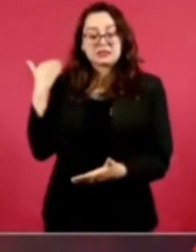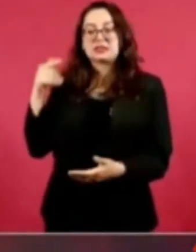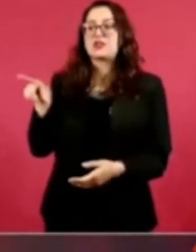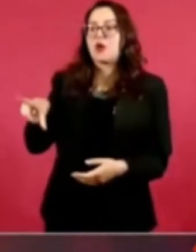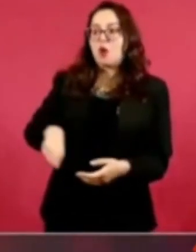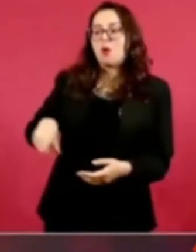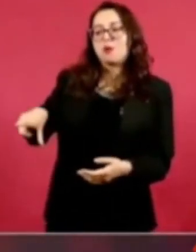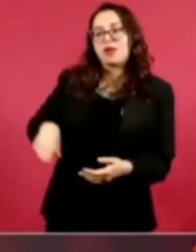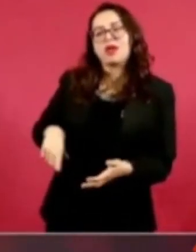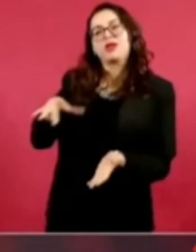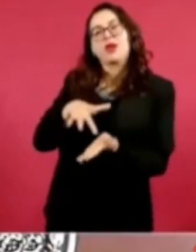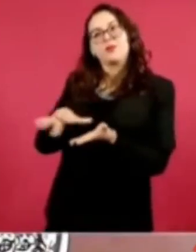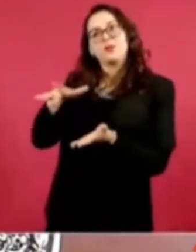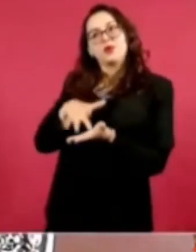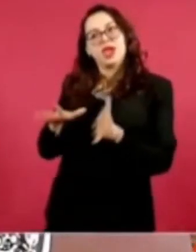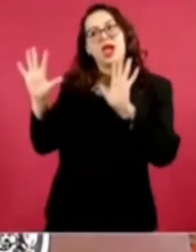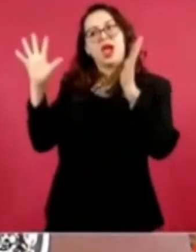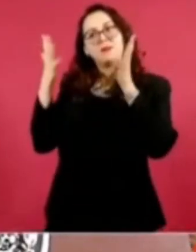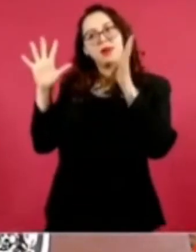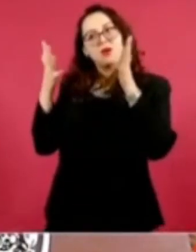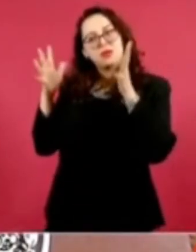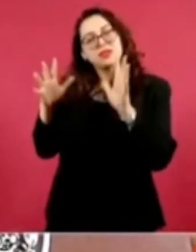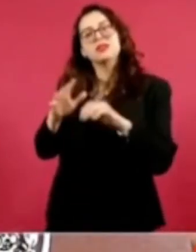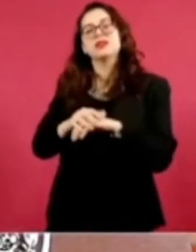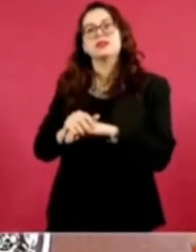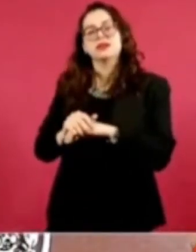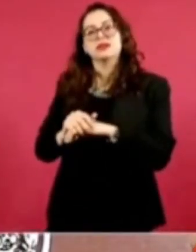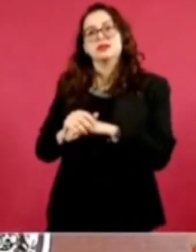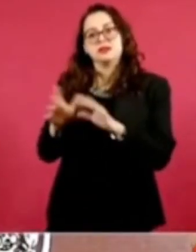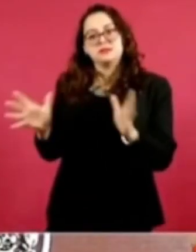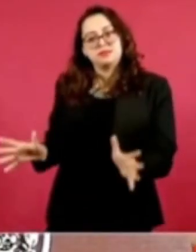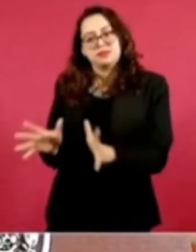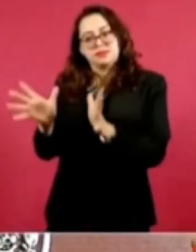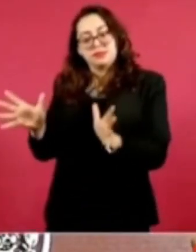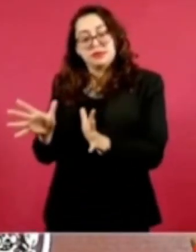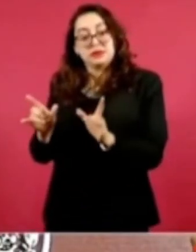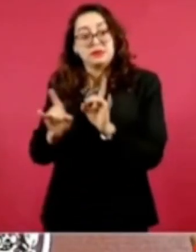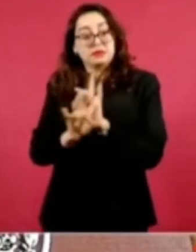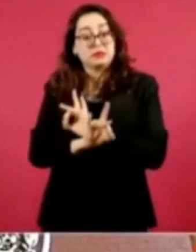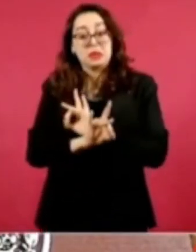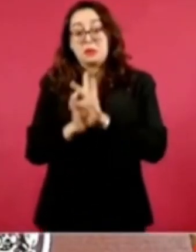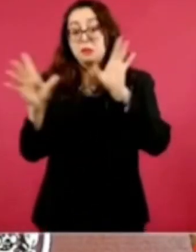del gobierno.